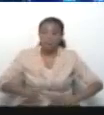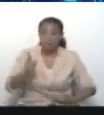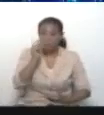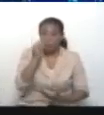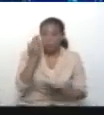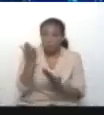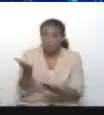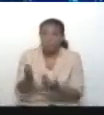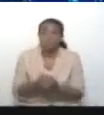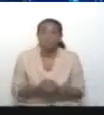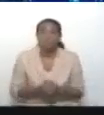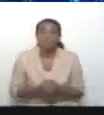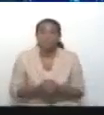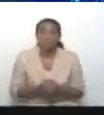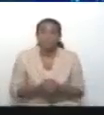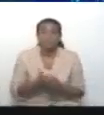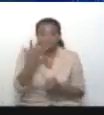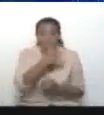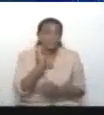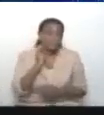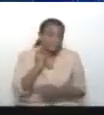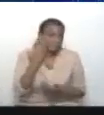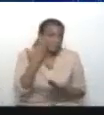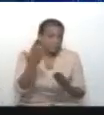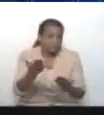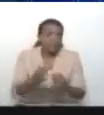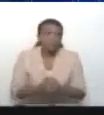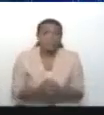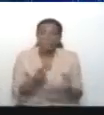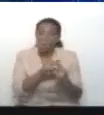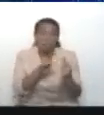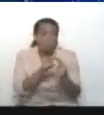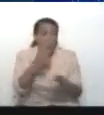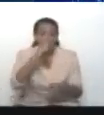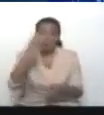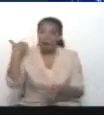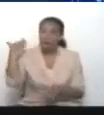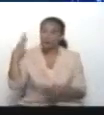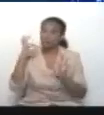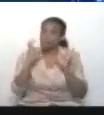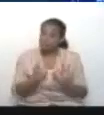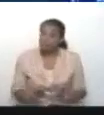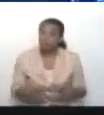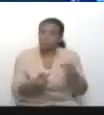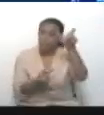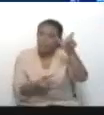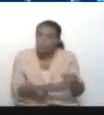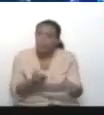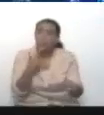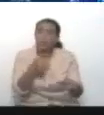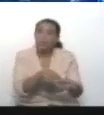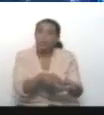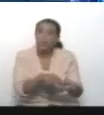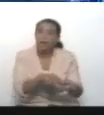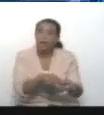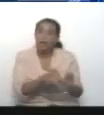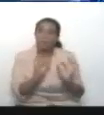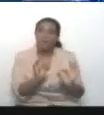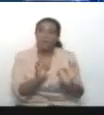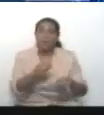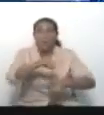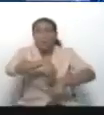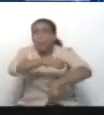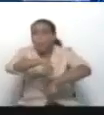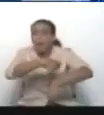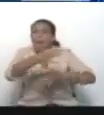Tarek William Saab. Lo conozco muy bien. Pudiera dedicar este programa y